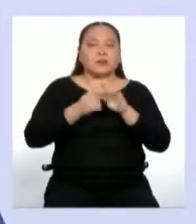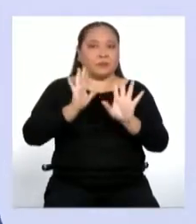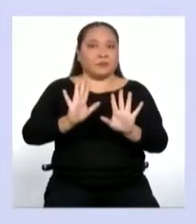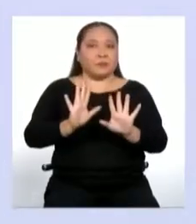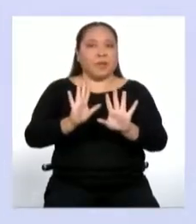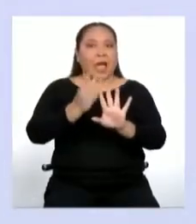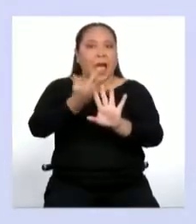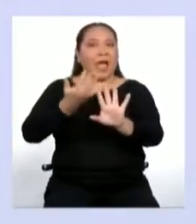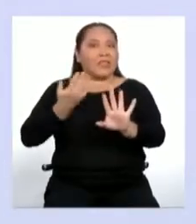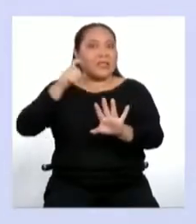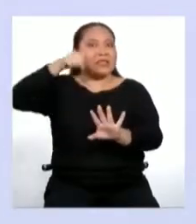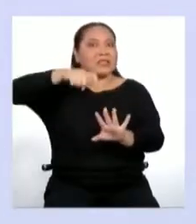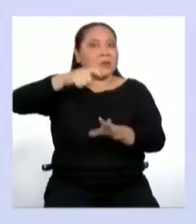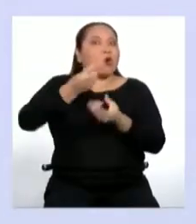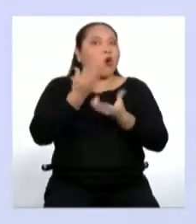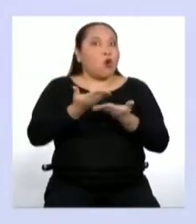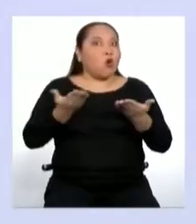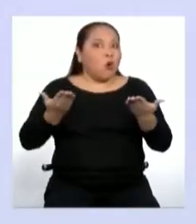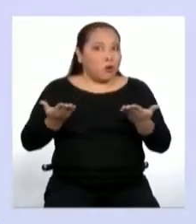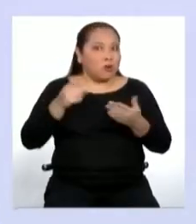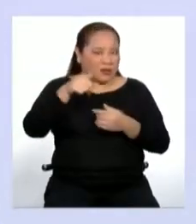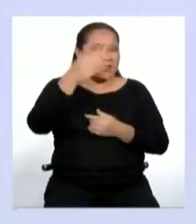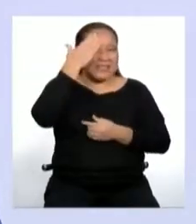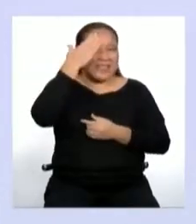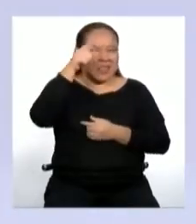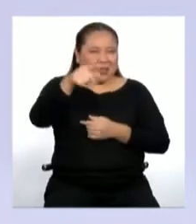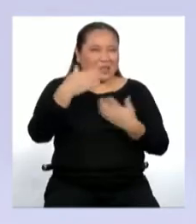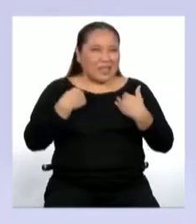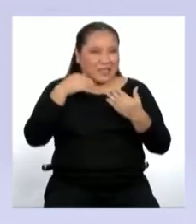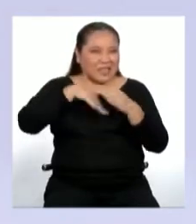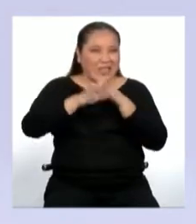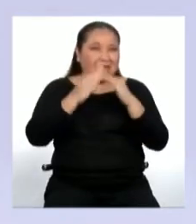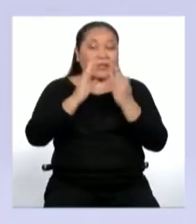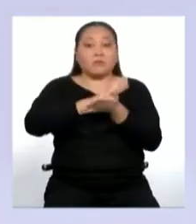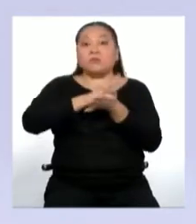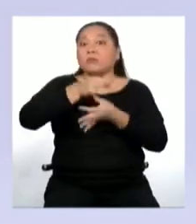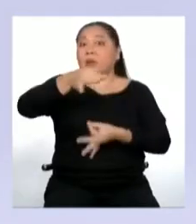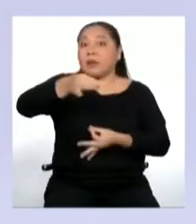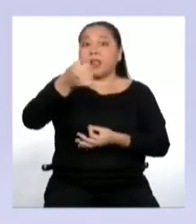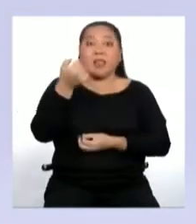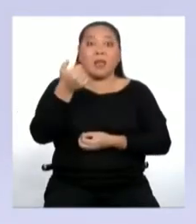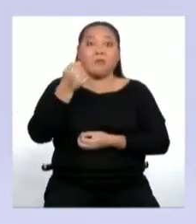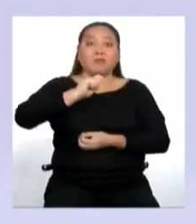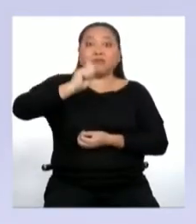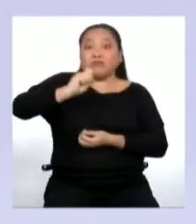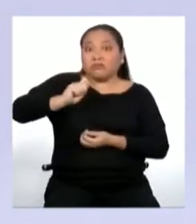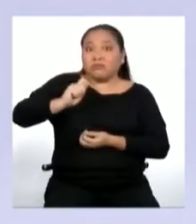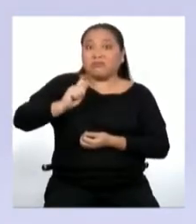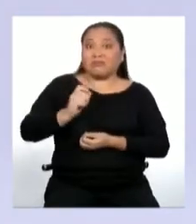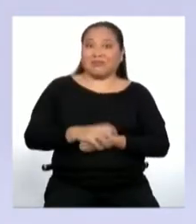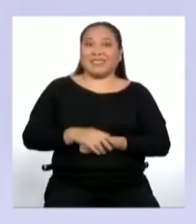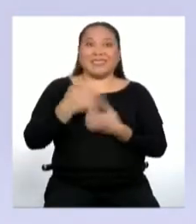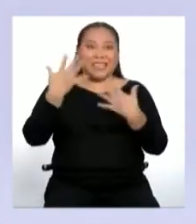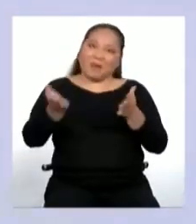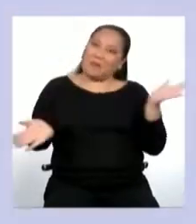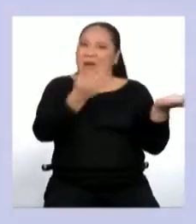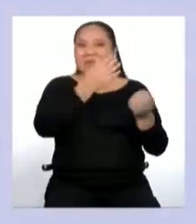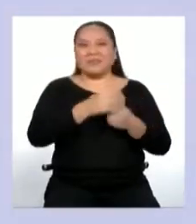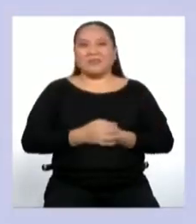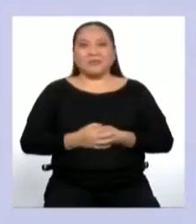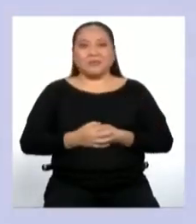necesitamos unos materiales que estoy segurísima que ustedes van a tener en su casa. Hojas de papel, lápiz y lapicero. Sencillo. Vayan por ellas.